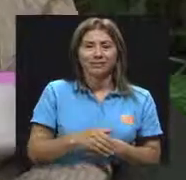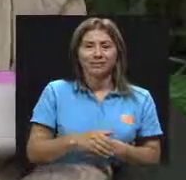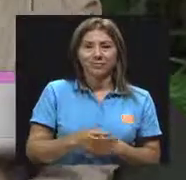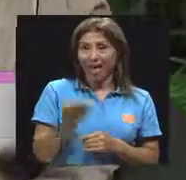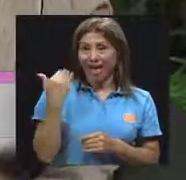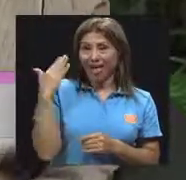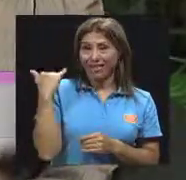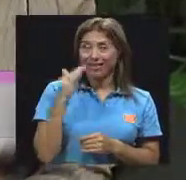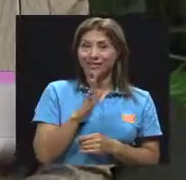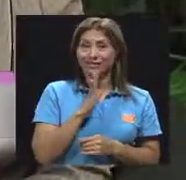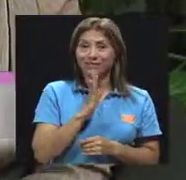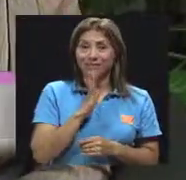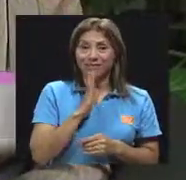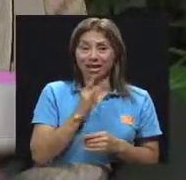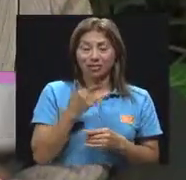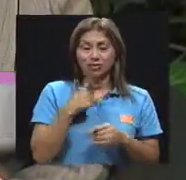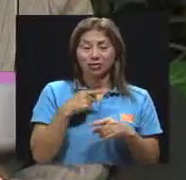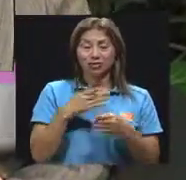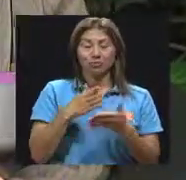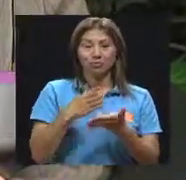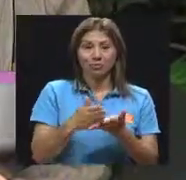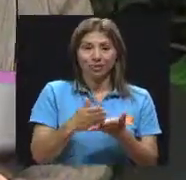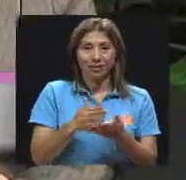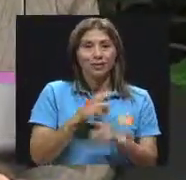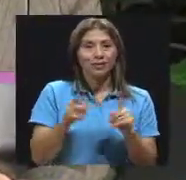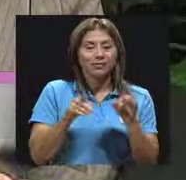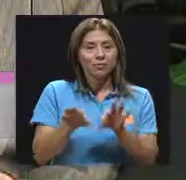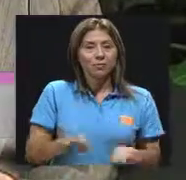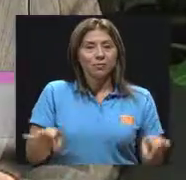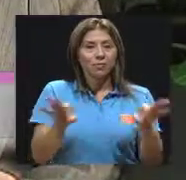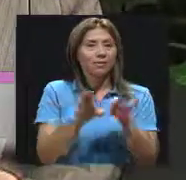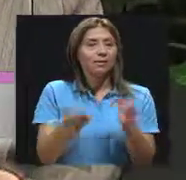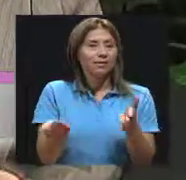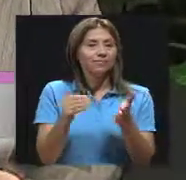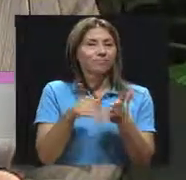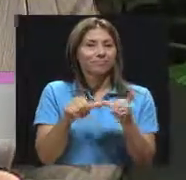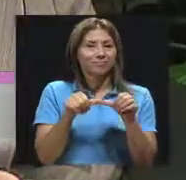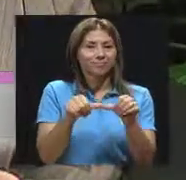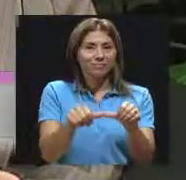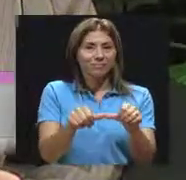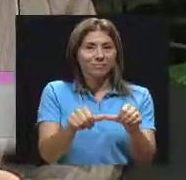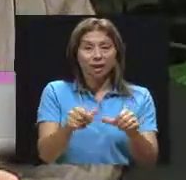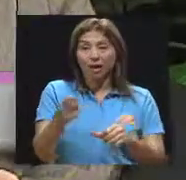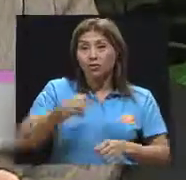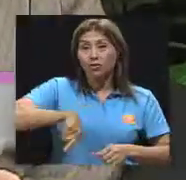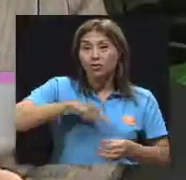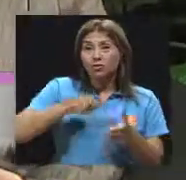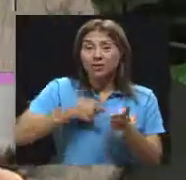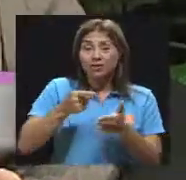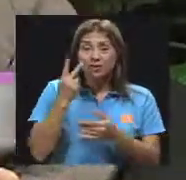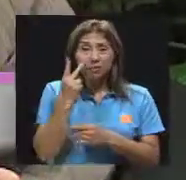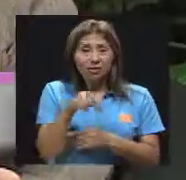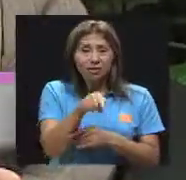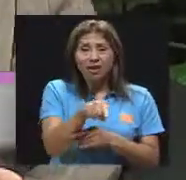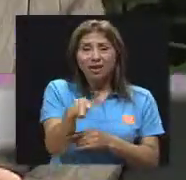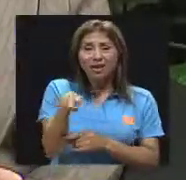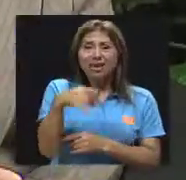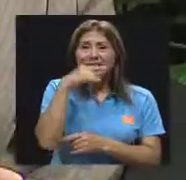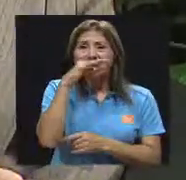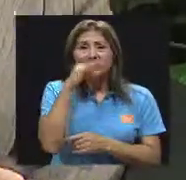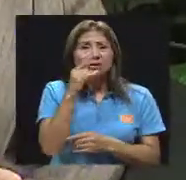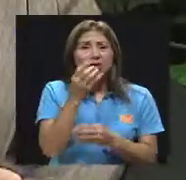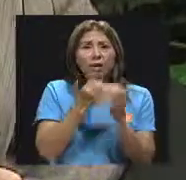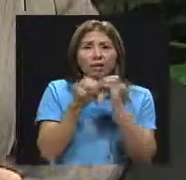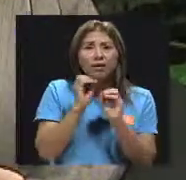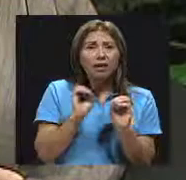interrumpí en el bloque anterior, pero yo creo que es fundamental retomarlo, ¿verdad? Porque muchas veces cuando vemos que estos niños no comen, que son muy milindres, que les llaman